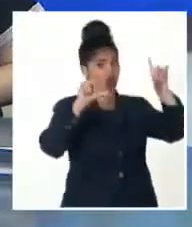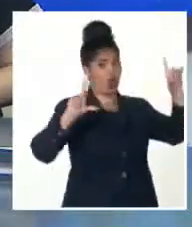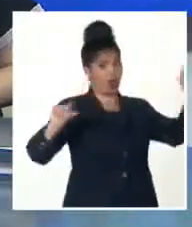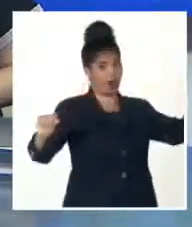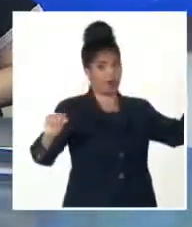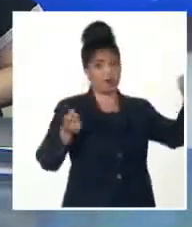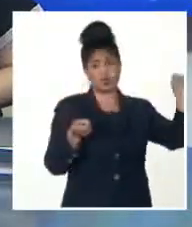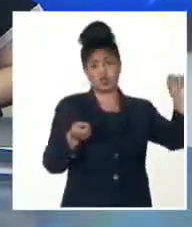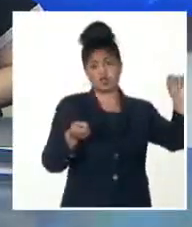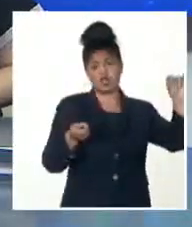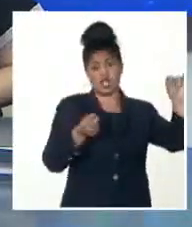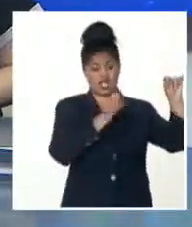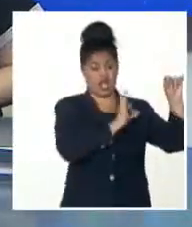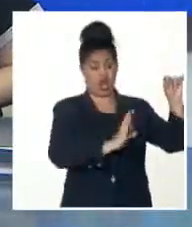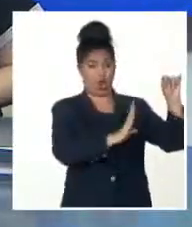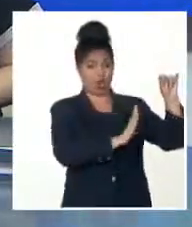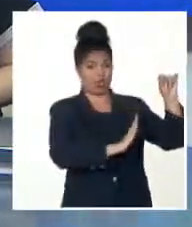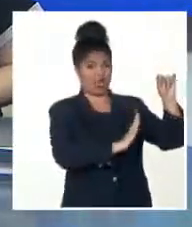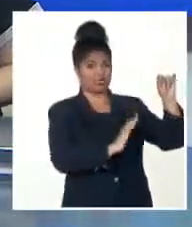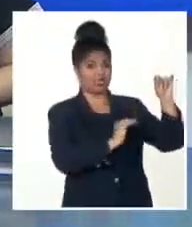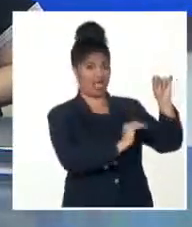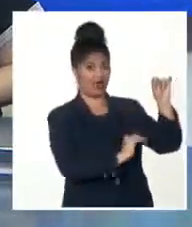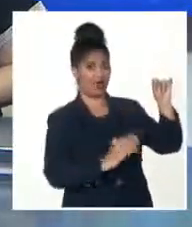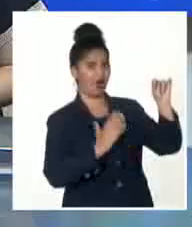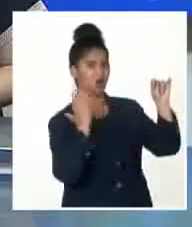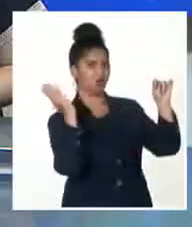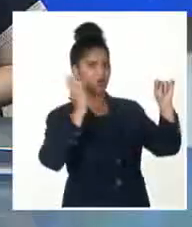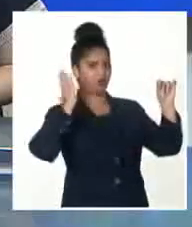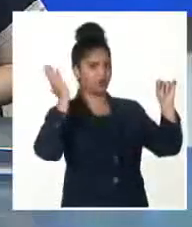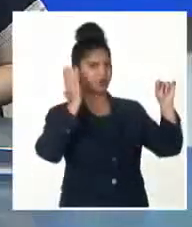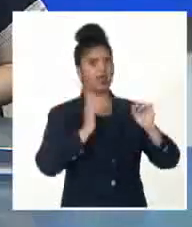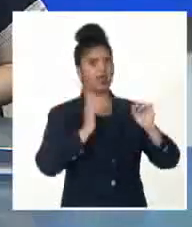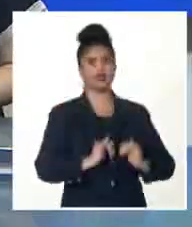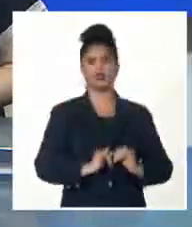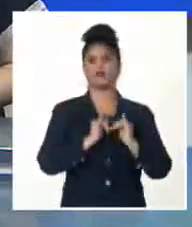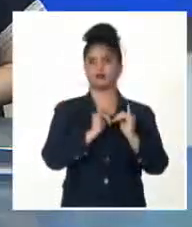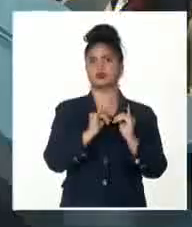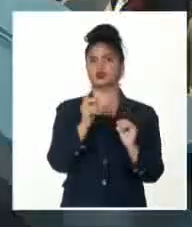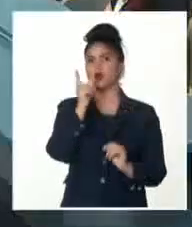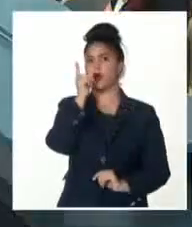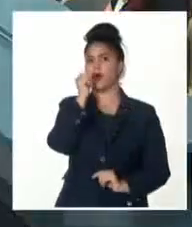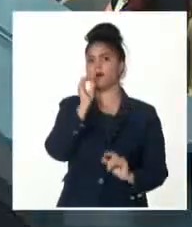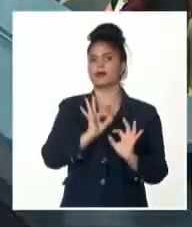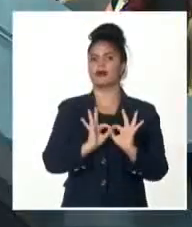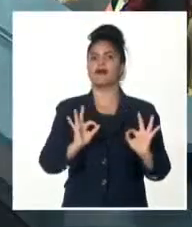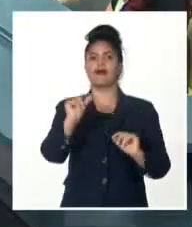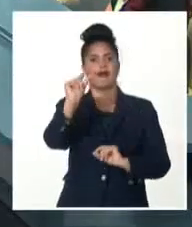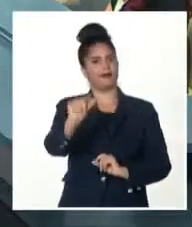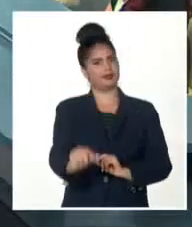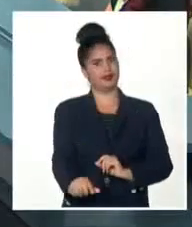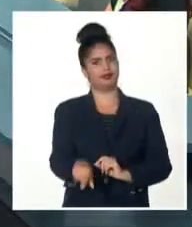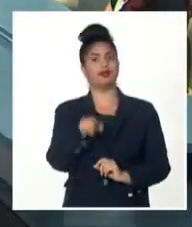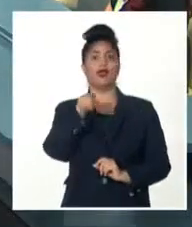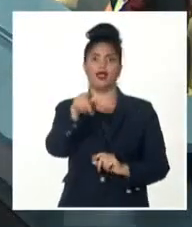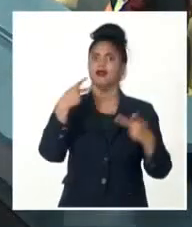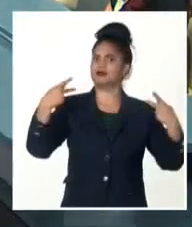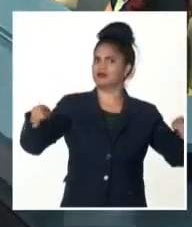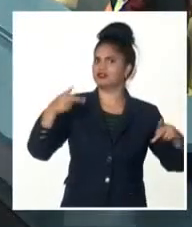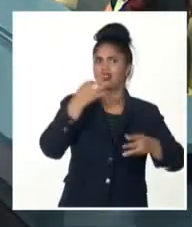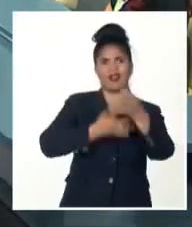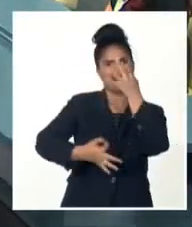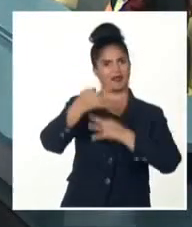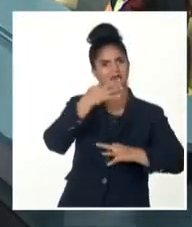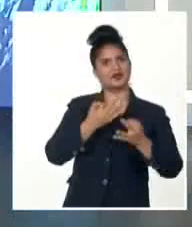Pero para analizar este tema hoy contamos en el espacio de la meteorología con el especialista Elier Pila. Adelante. Qué suerte, Ariel. Adelante.